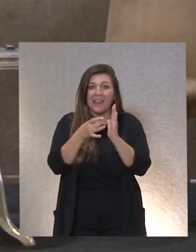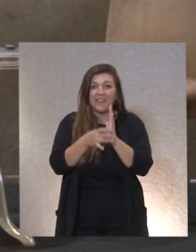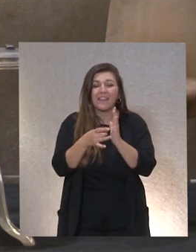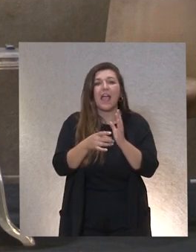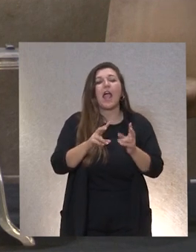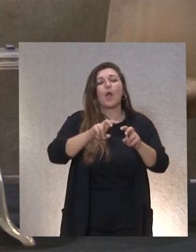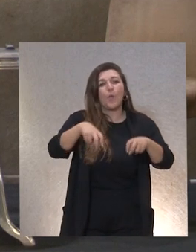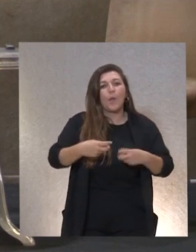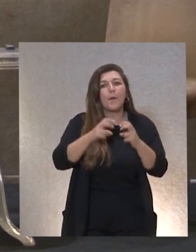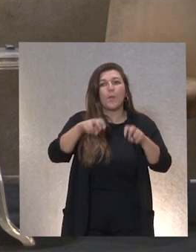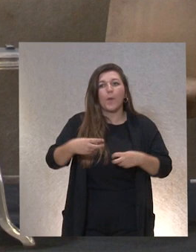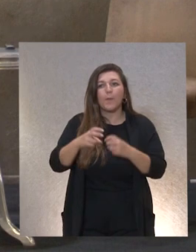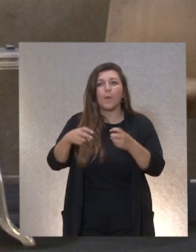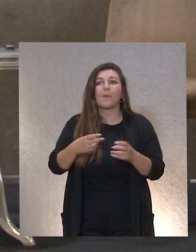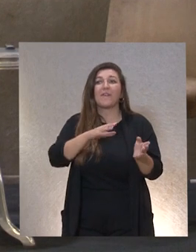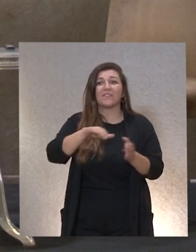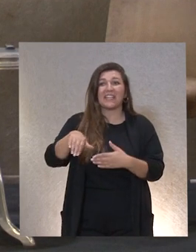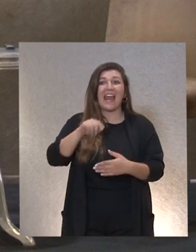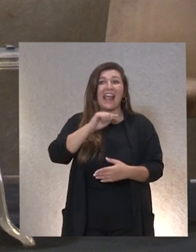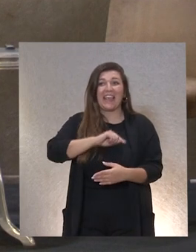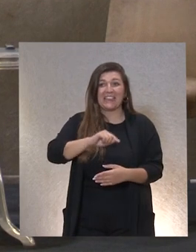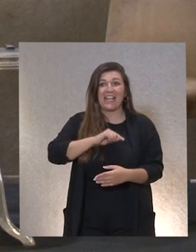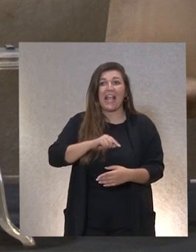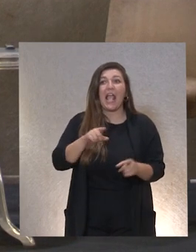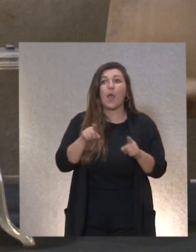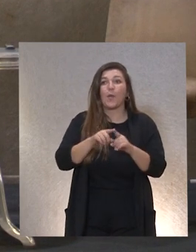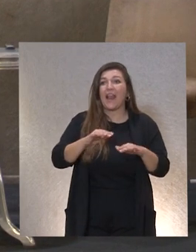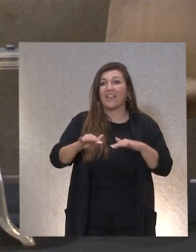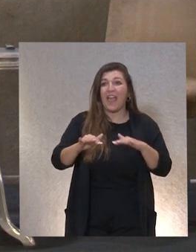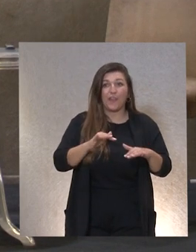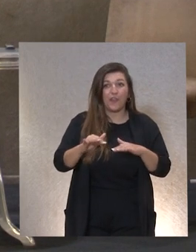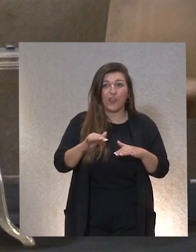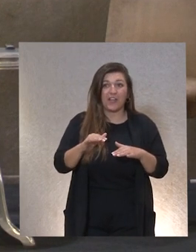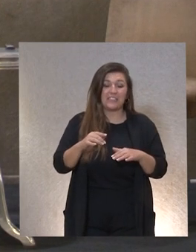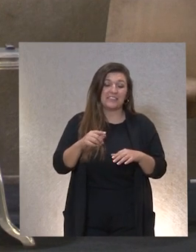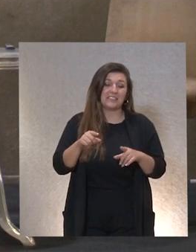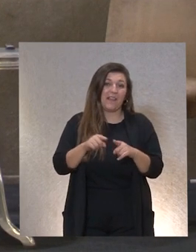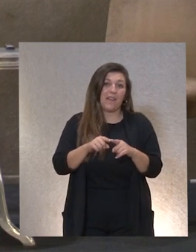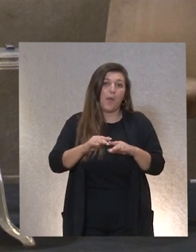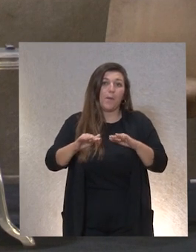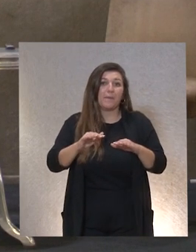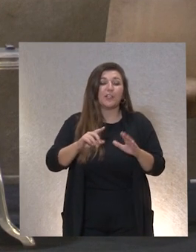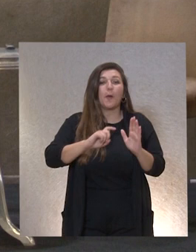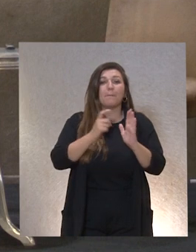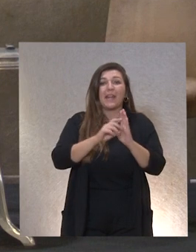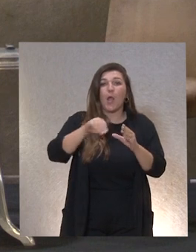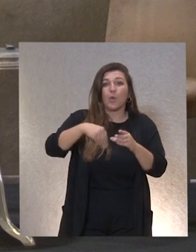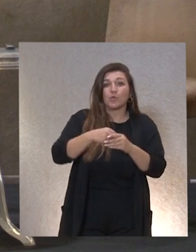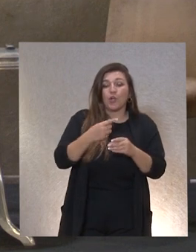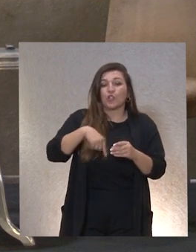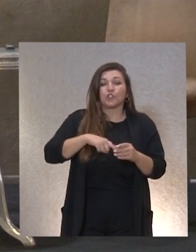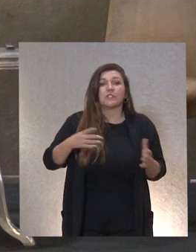renovaciones al final la ética como cualquiera de las acciones que desde el movimiento de plena inclusión impulsemos